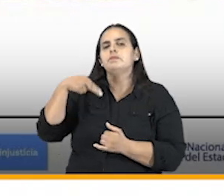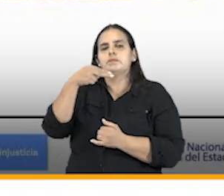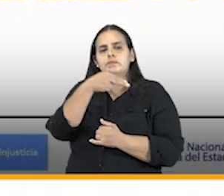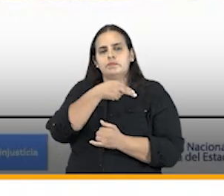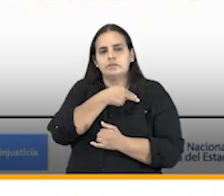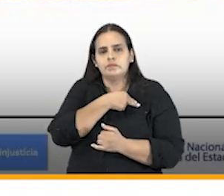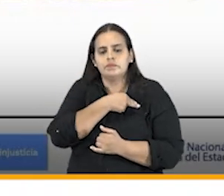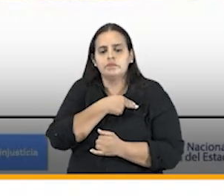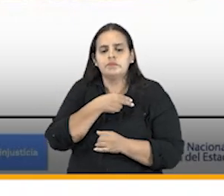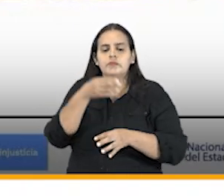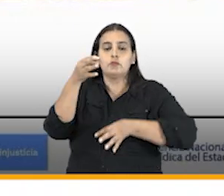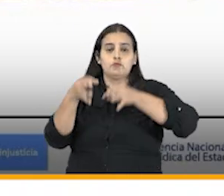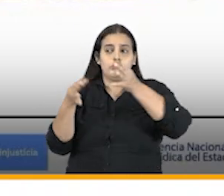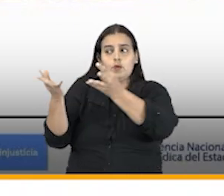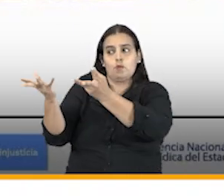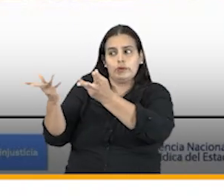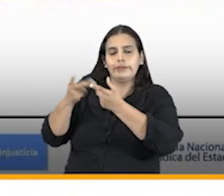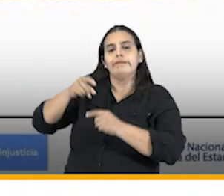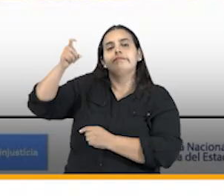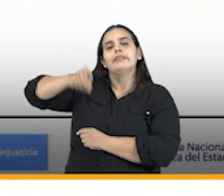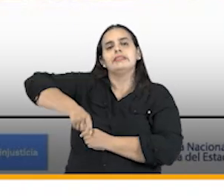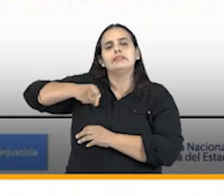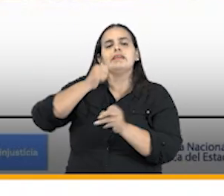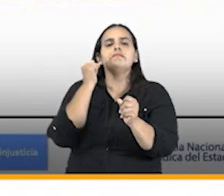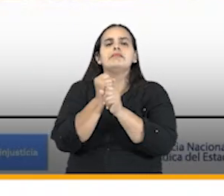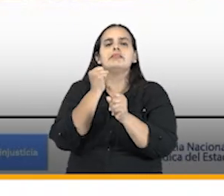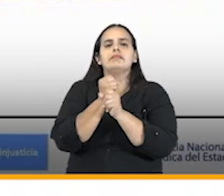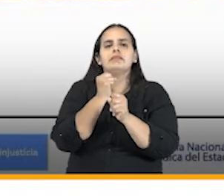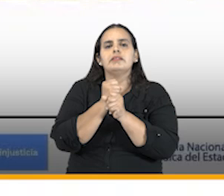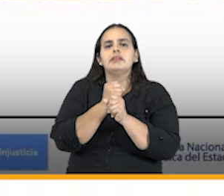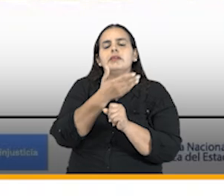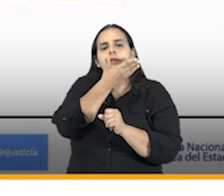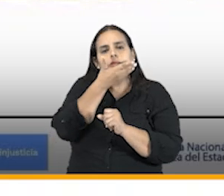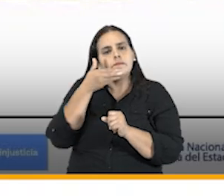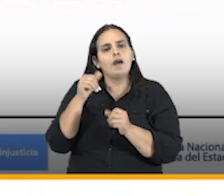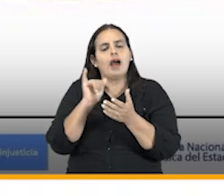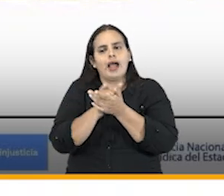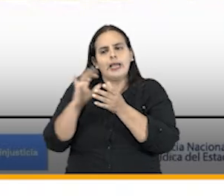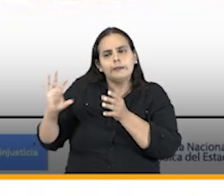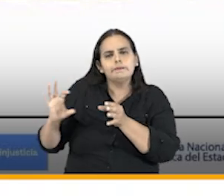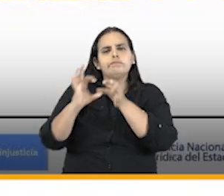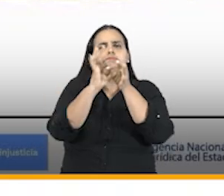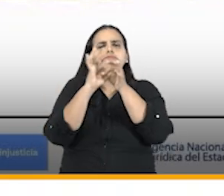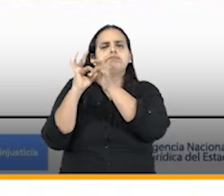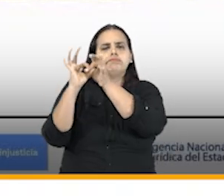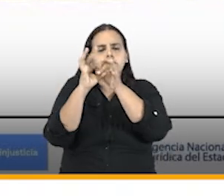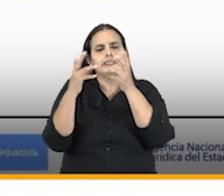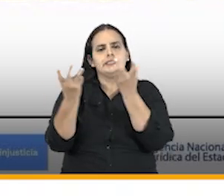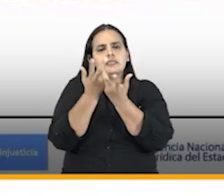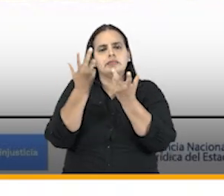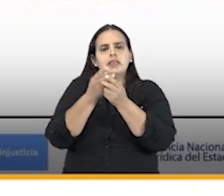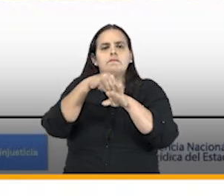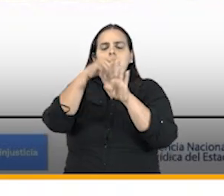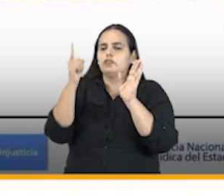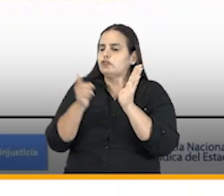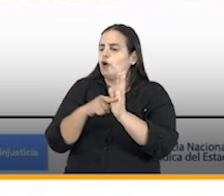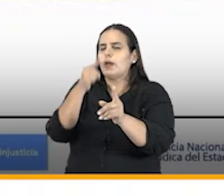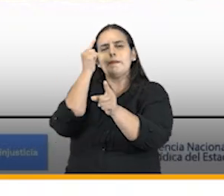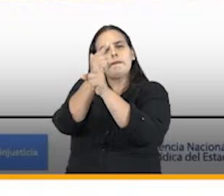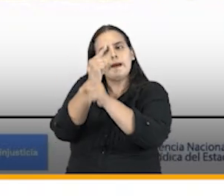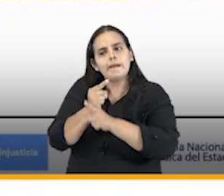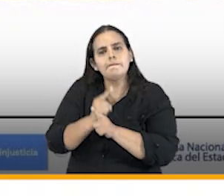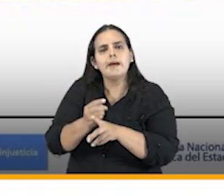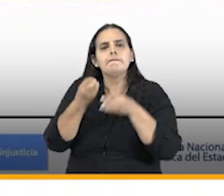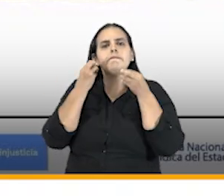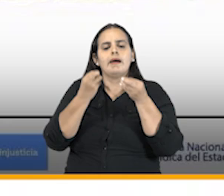de un oficio en el que manifiesta la necesidad de que trabajemos en una interoperabilidad de nuestros sistemas de manera tal que